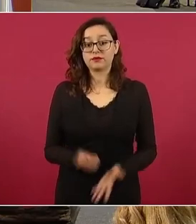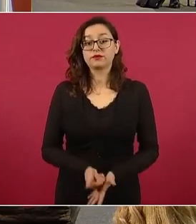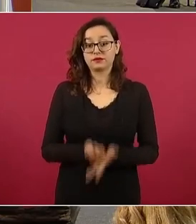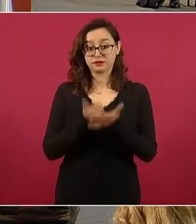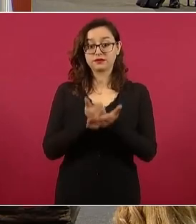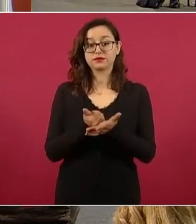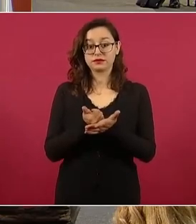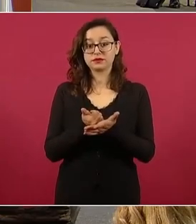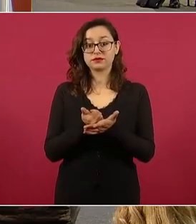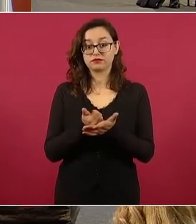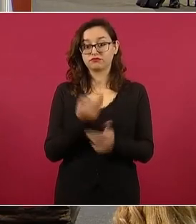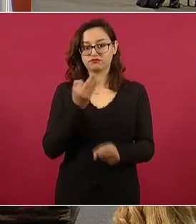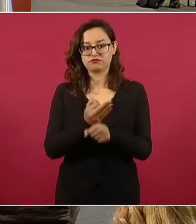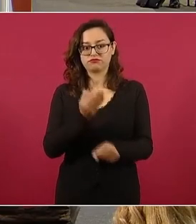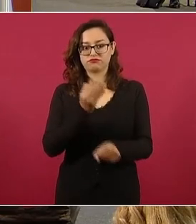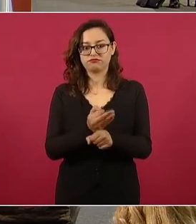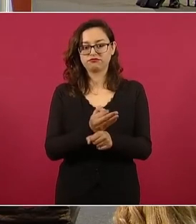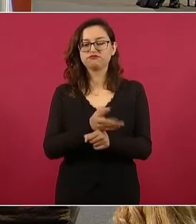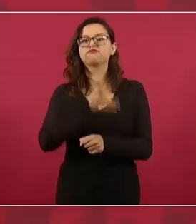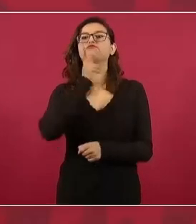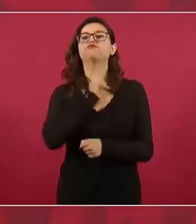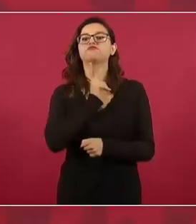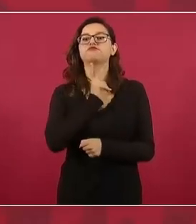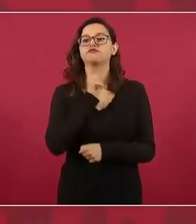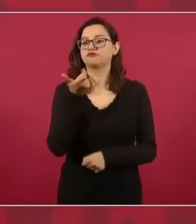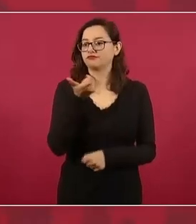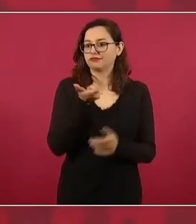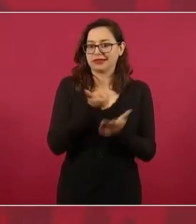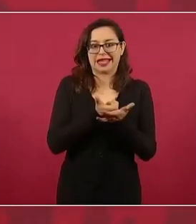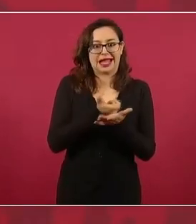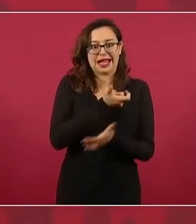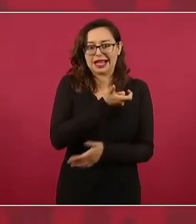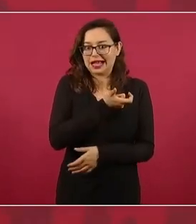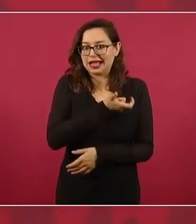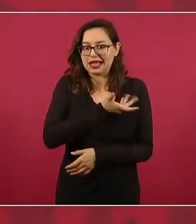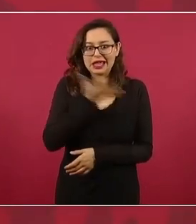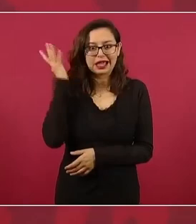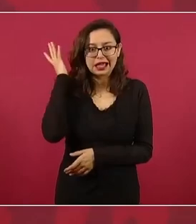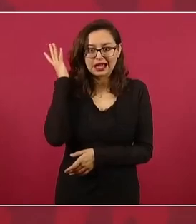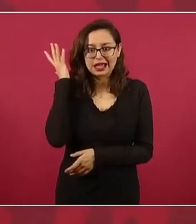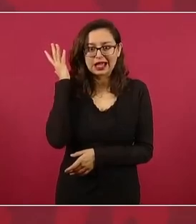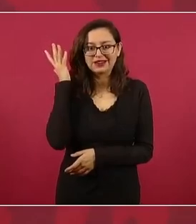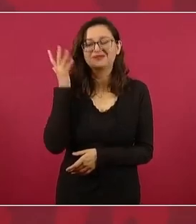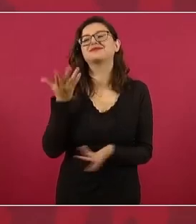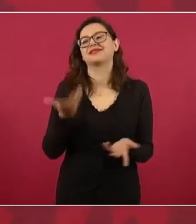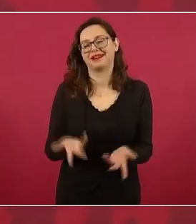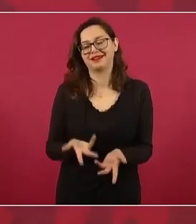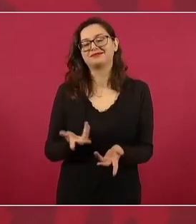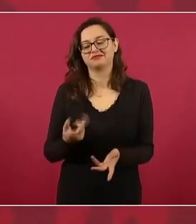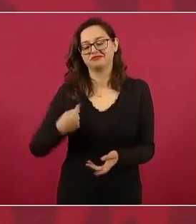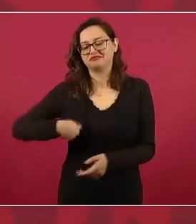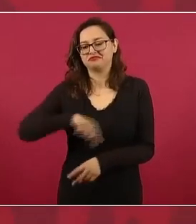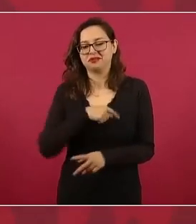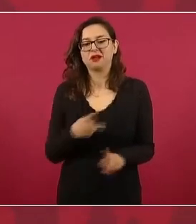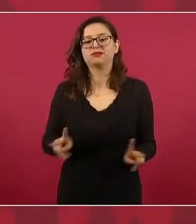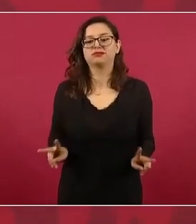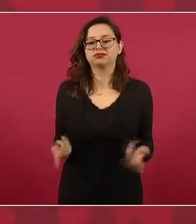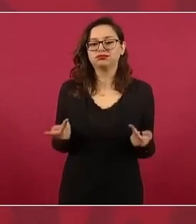está alto y ese excedente es el que nos permite